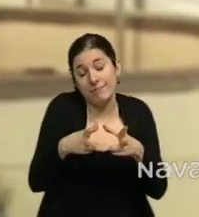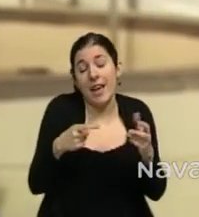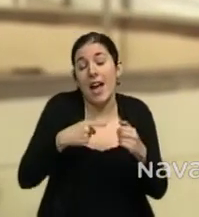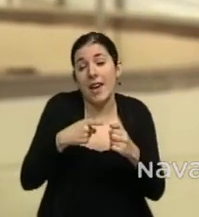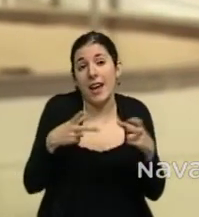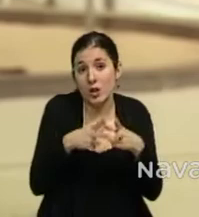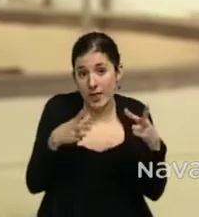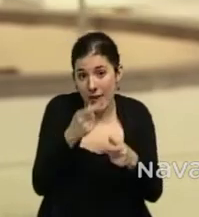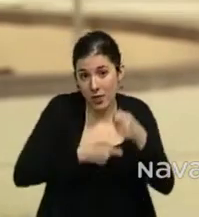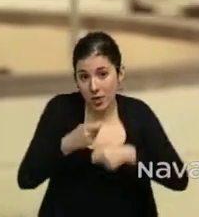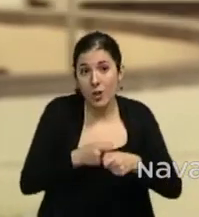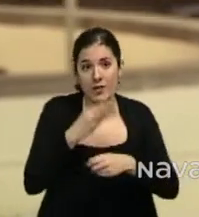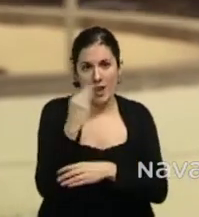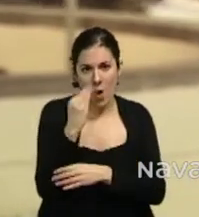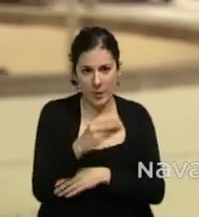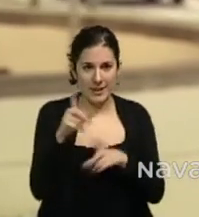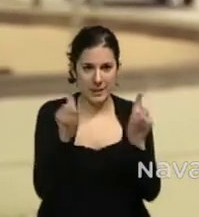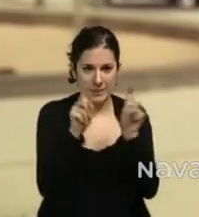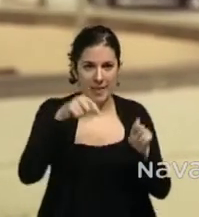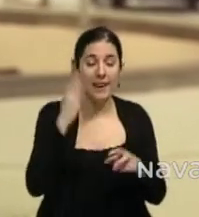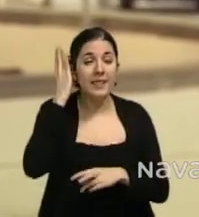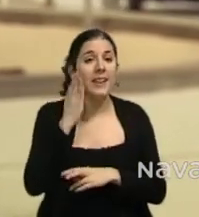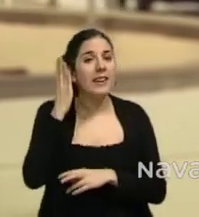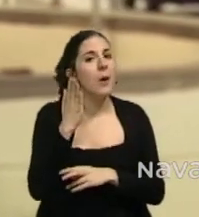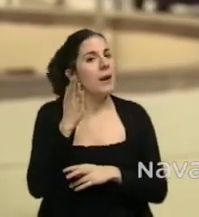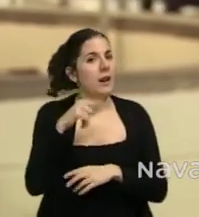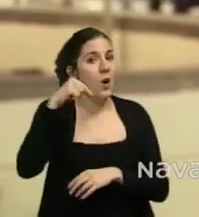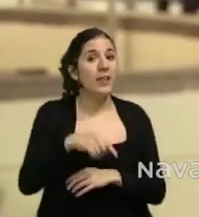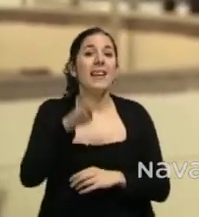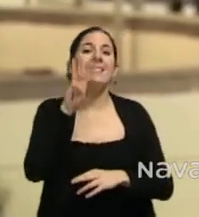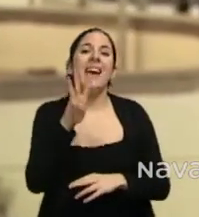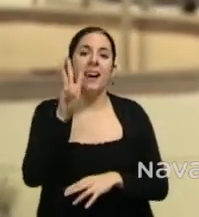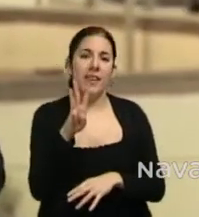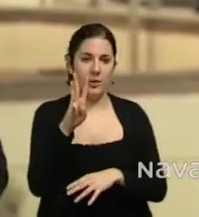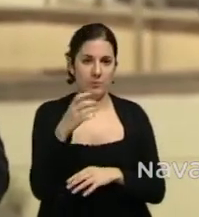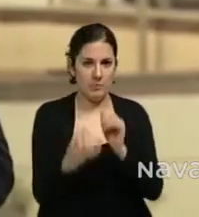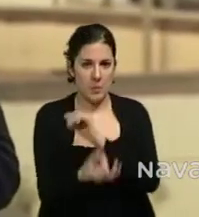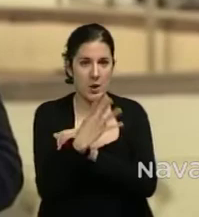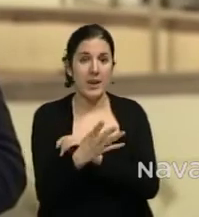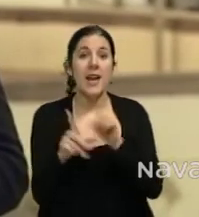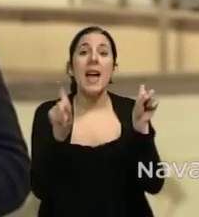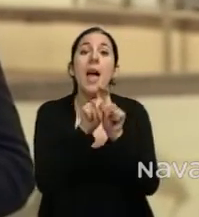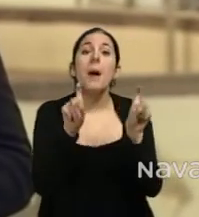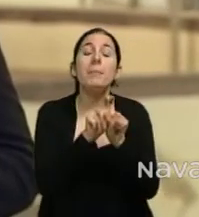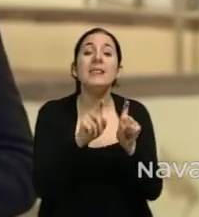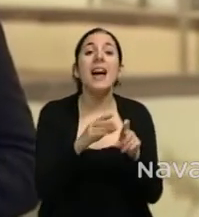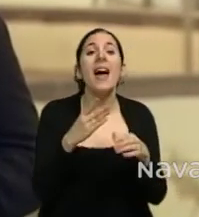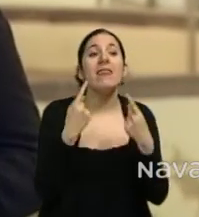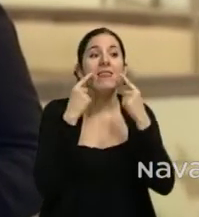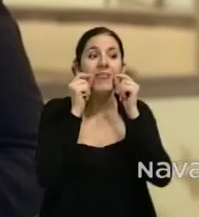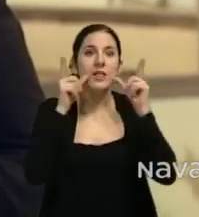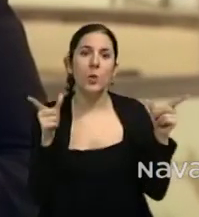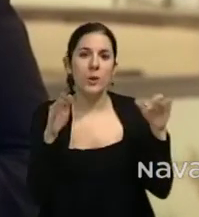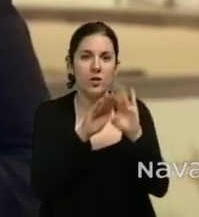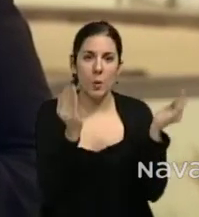de Navarra. Hoy conocemos el tercer caso práctico. Se trata de la empresa descubriendomundo.com y su nueva línea de